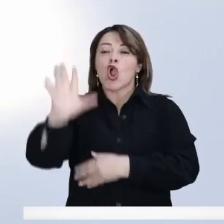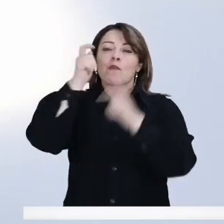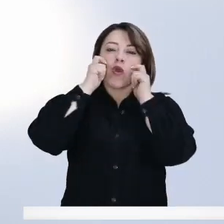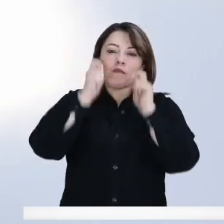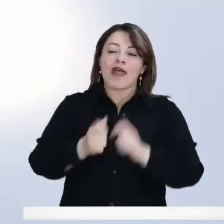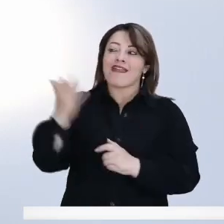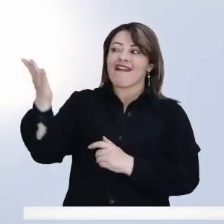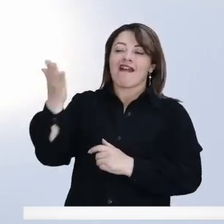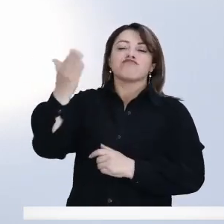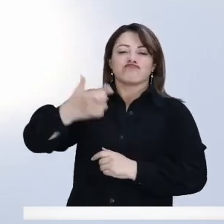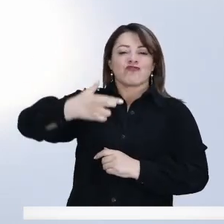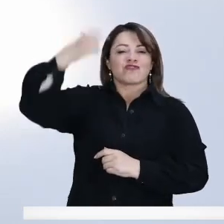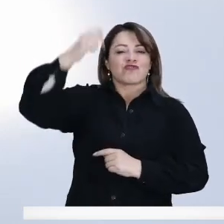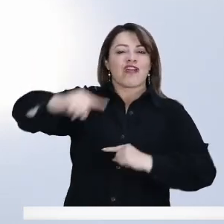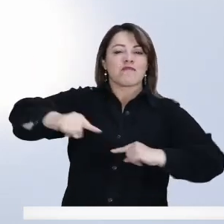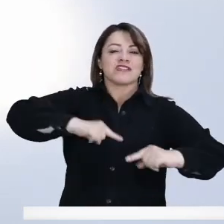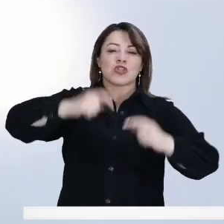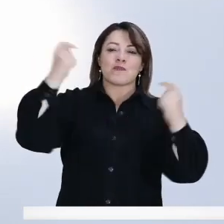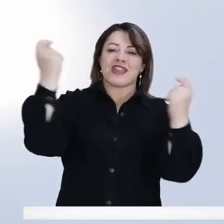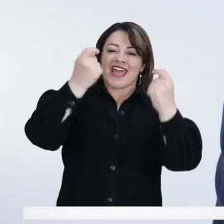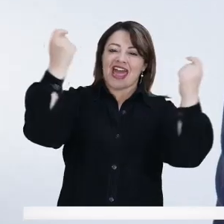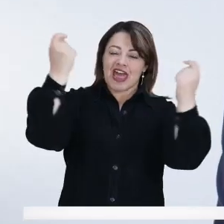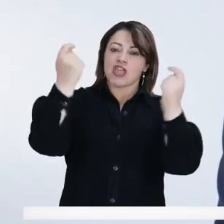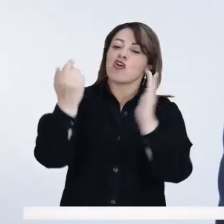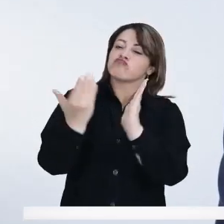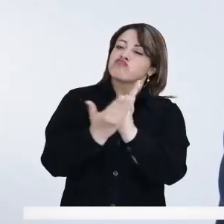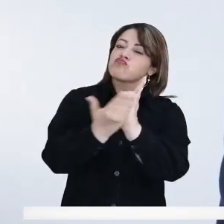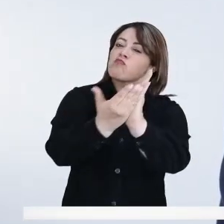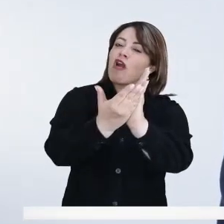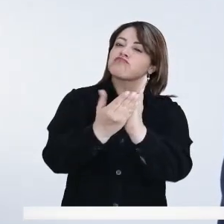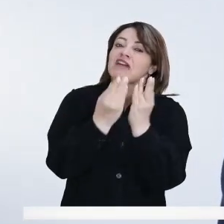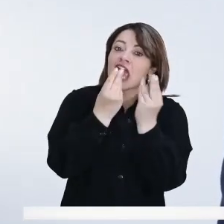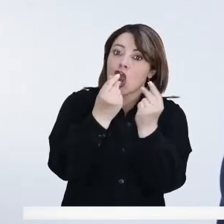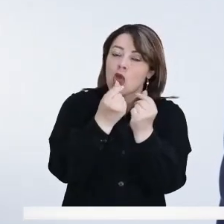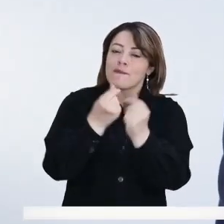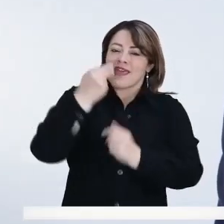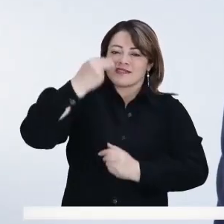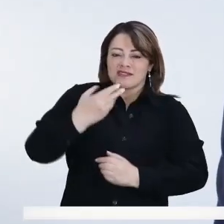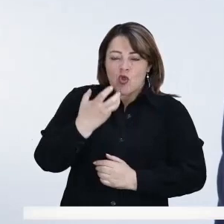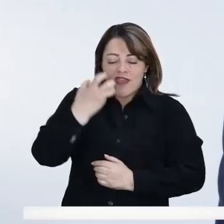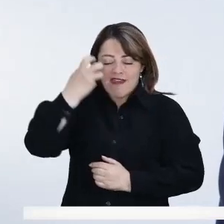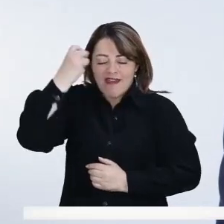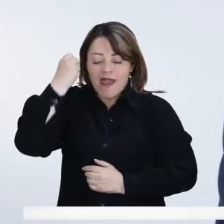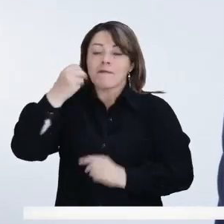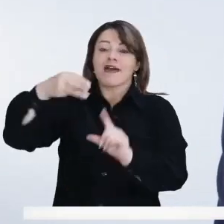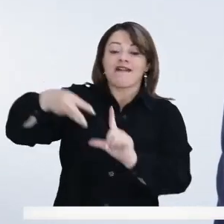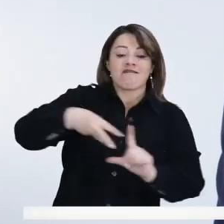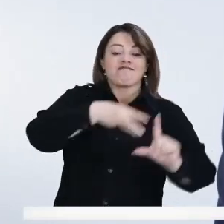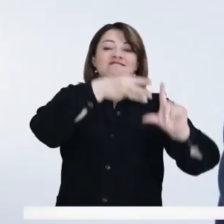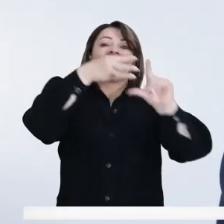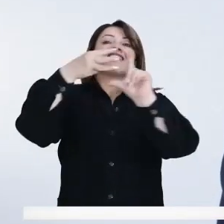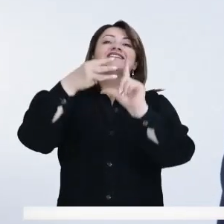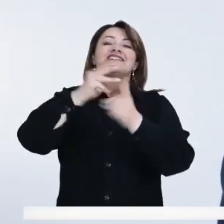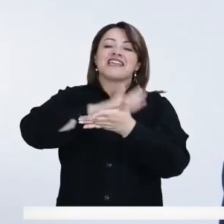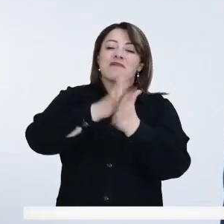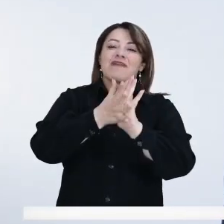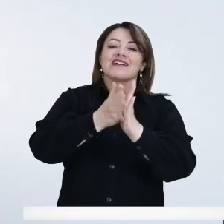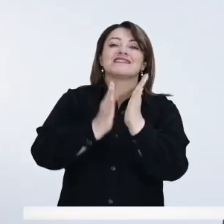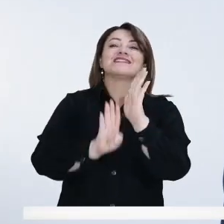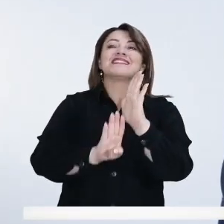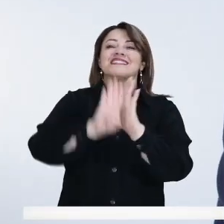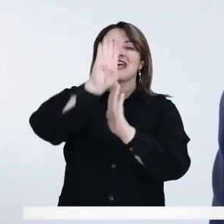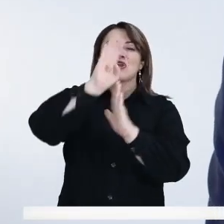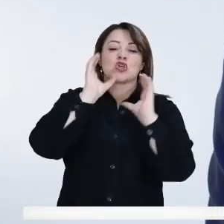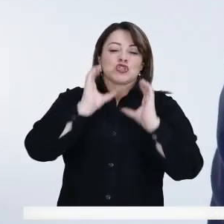Ella es profesional en Administración de Mercadeo, tiene estudios en Economía e Historia, así como una maestría en Paz,